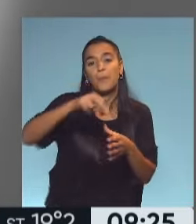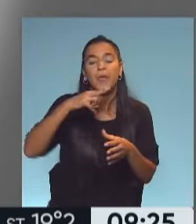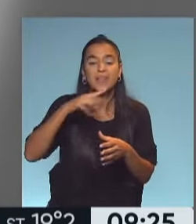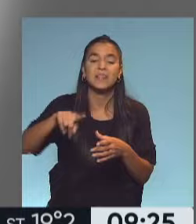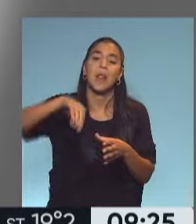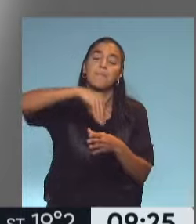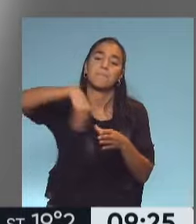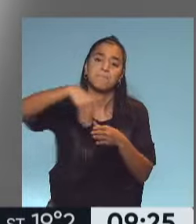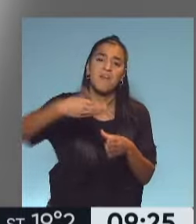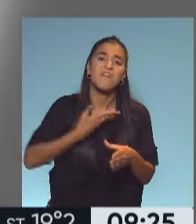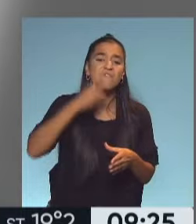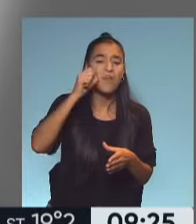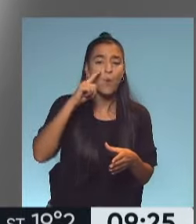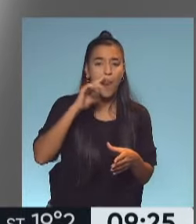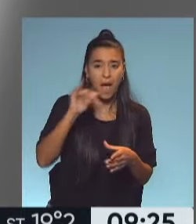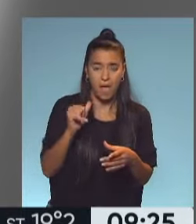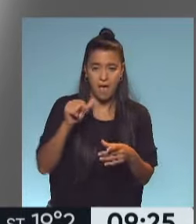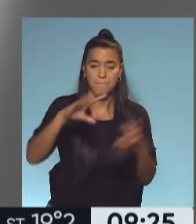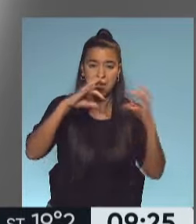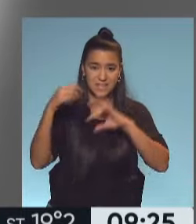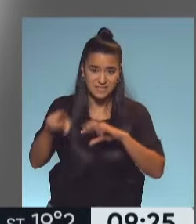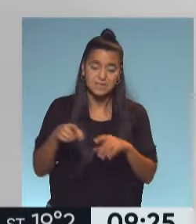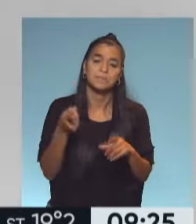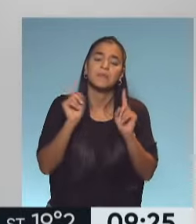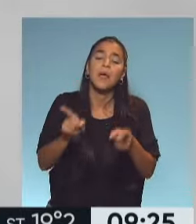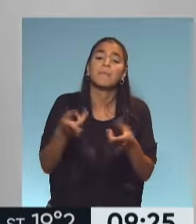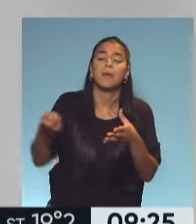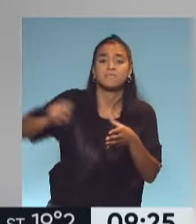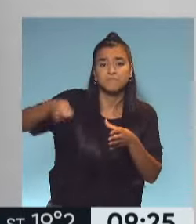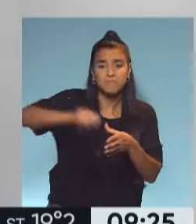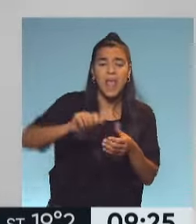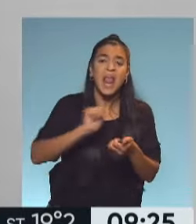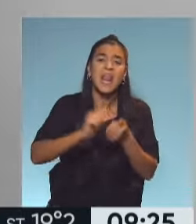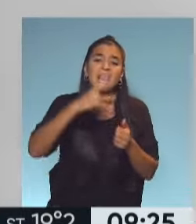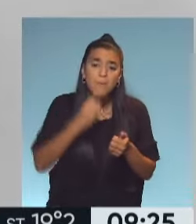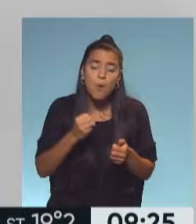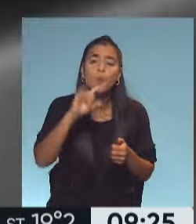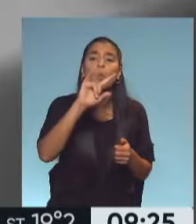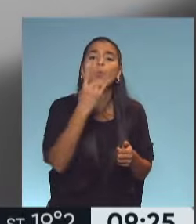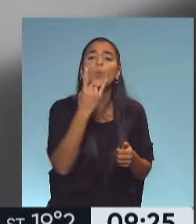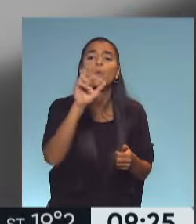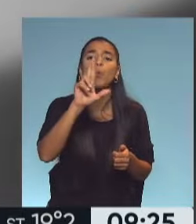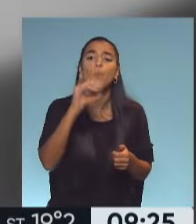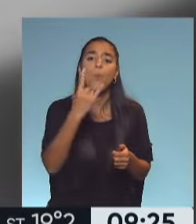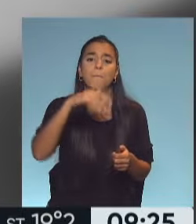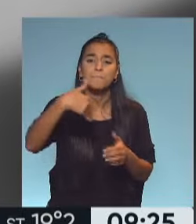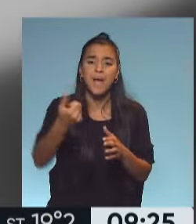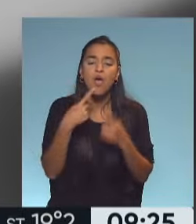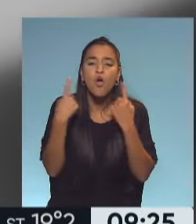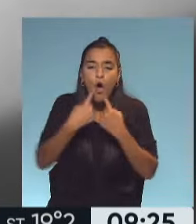fécula de maíz con un poquito de azúcar. Le podemos poner también ralladura de limón y la cúrcuma va a ser lo que le dé el color